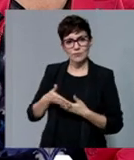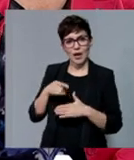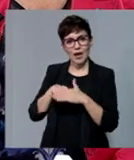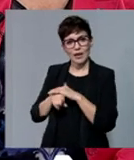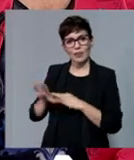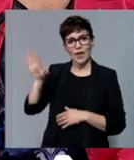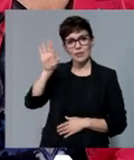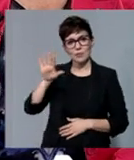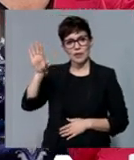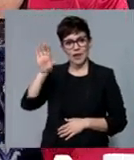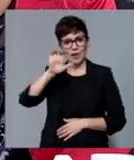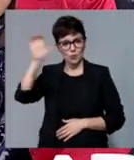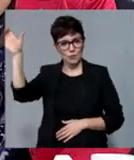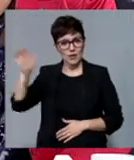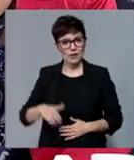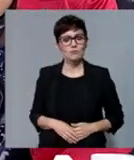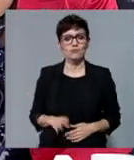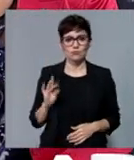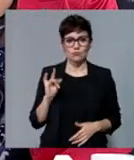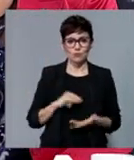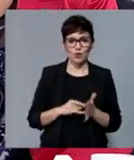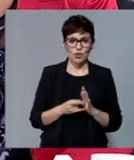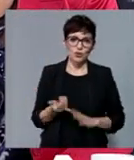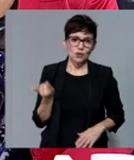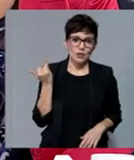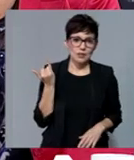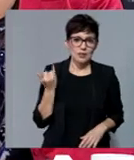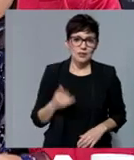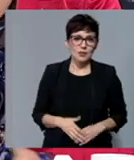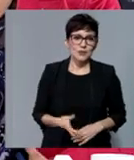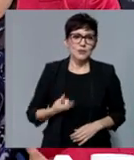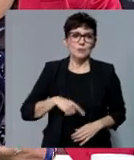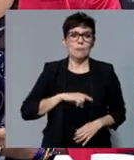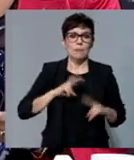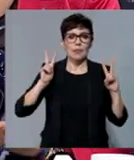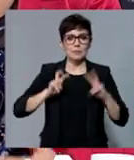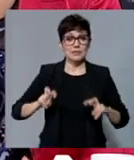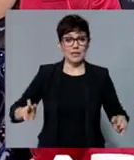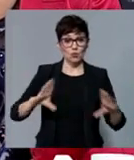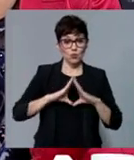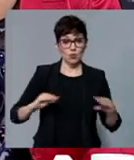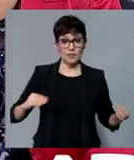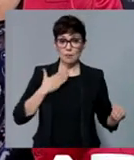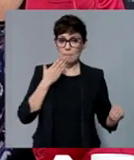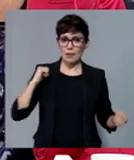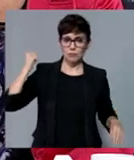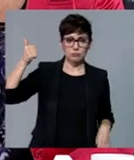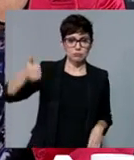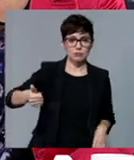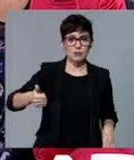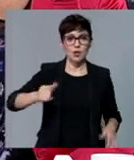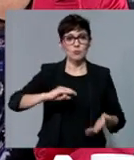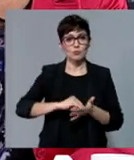Como digo, tenemos un proyecto y, de hecho, es una cuestión que desde la investigación y las universidades veníamos demandando hace tiempo, porque los proyectos de la